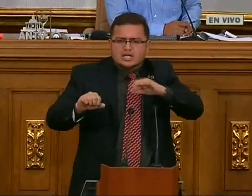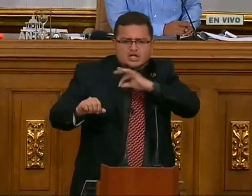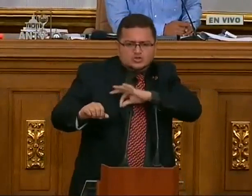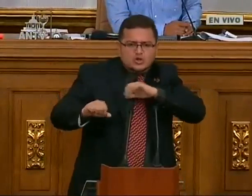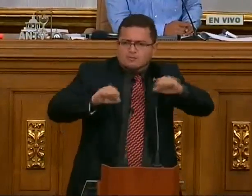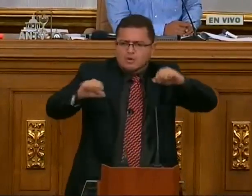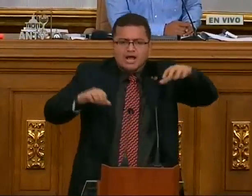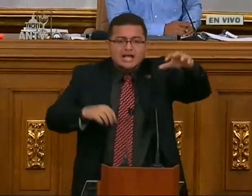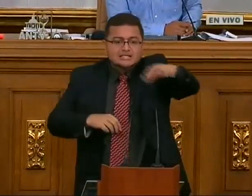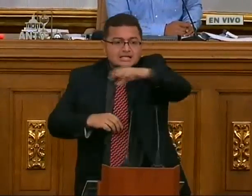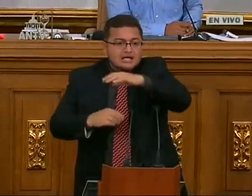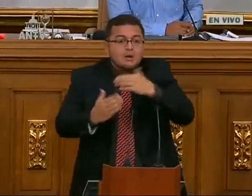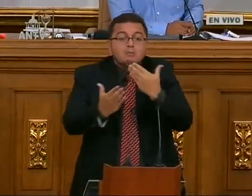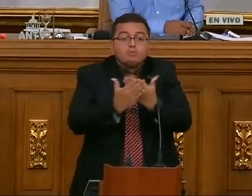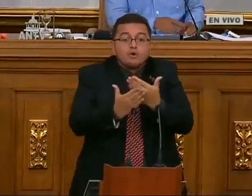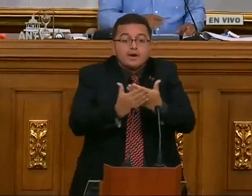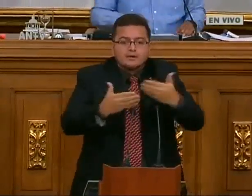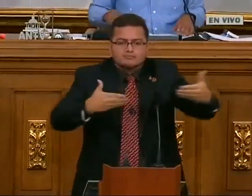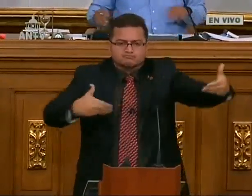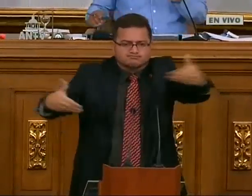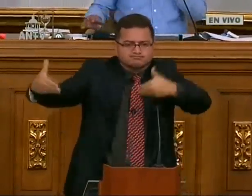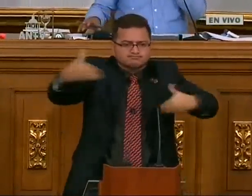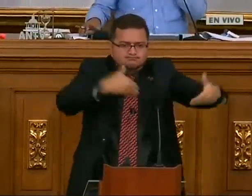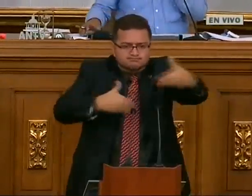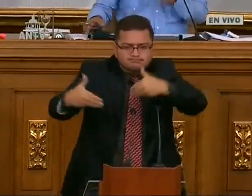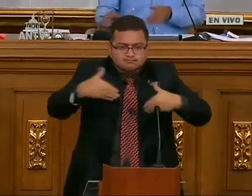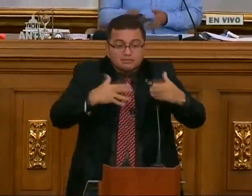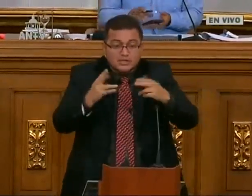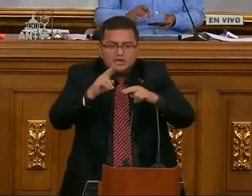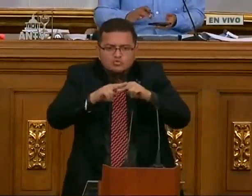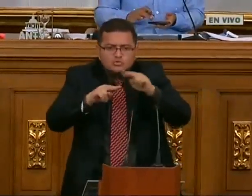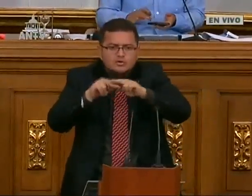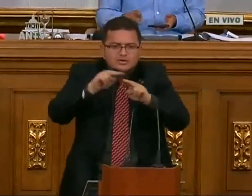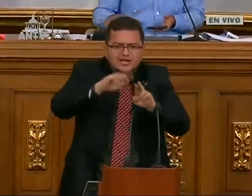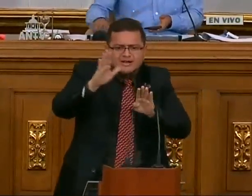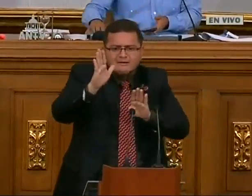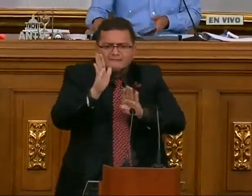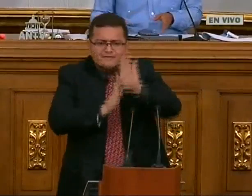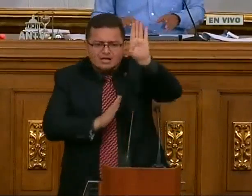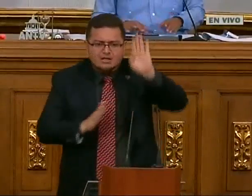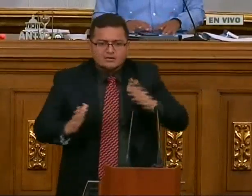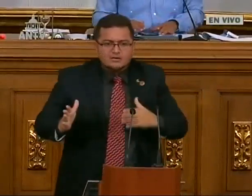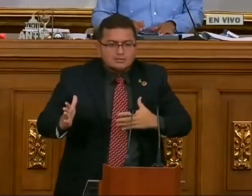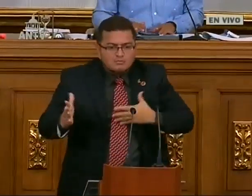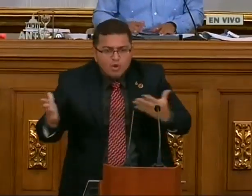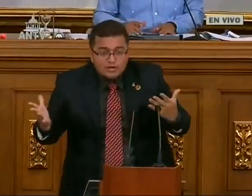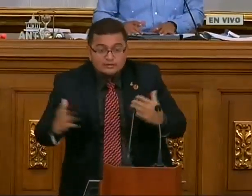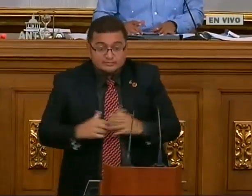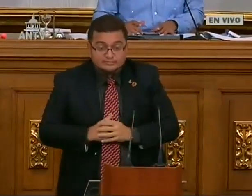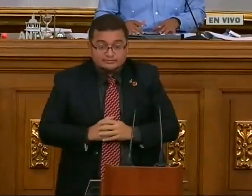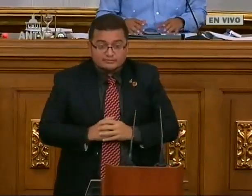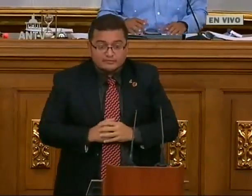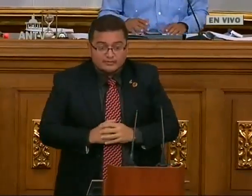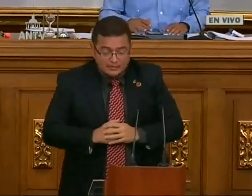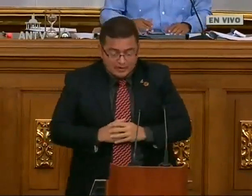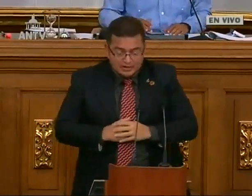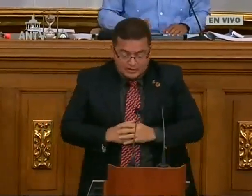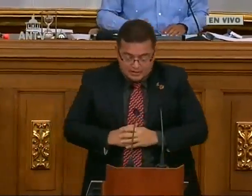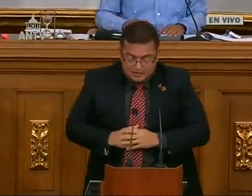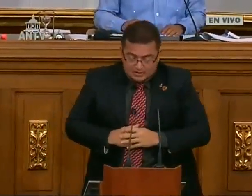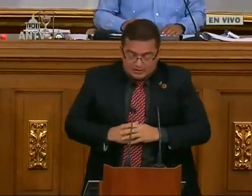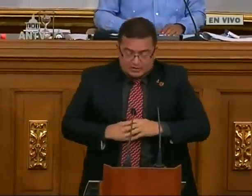Hacer Una Difusión En Diferentes Estados Recoger Propuestas Construir País Seguir Avanzando